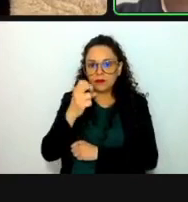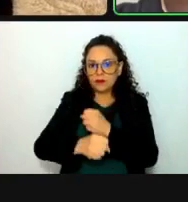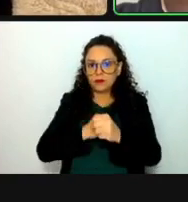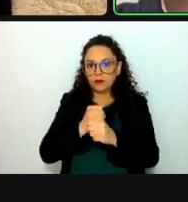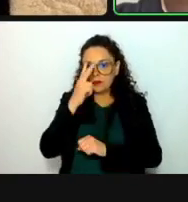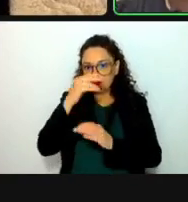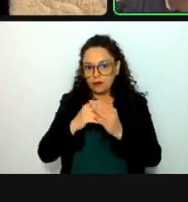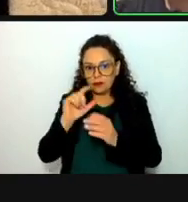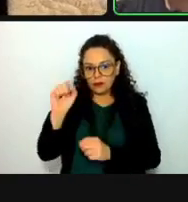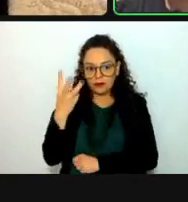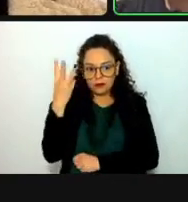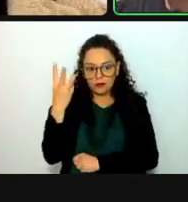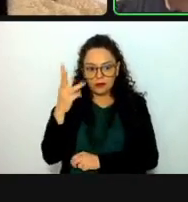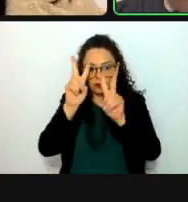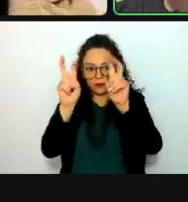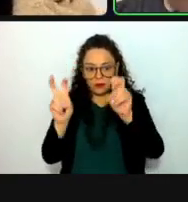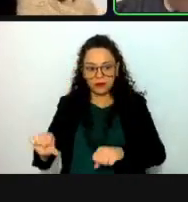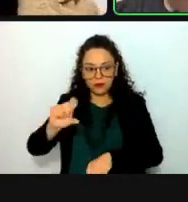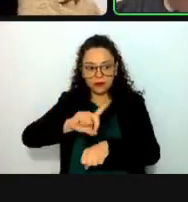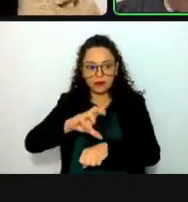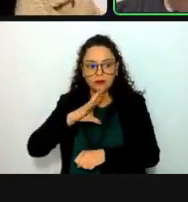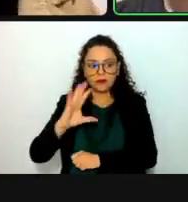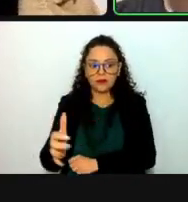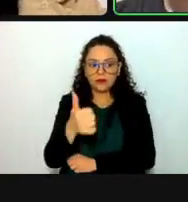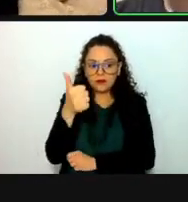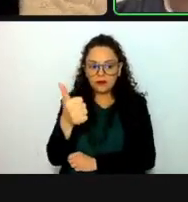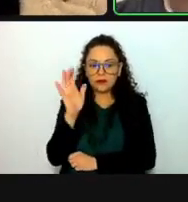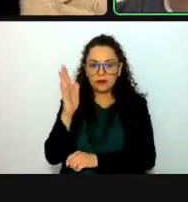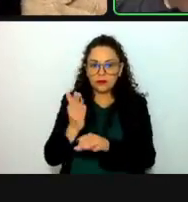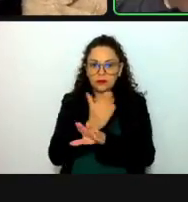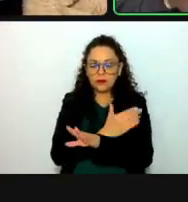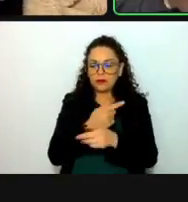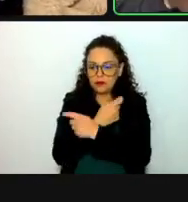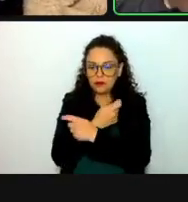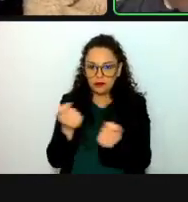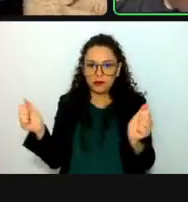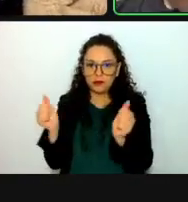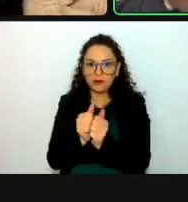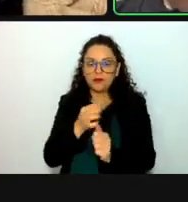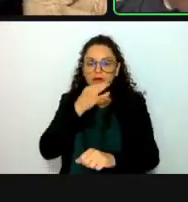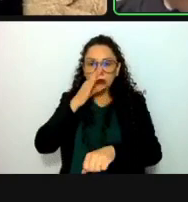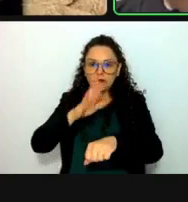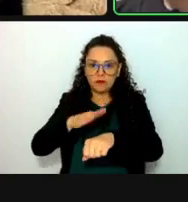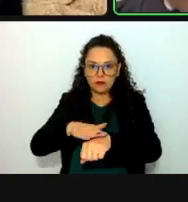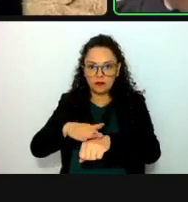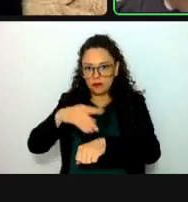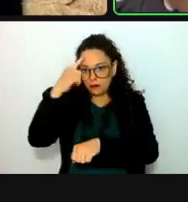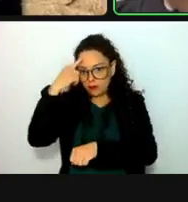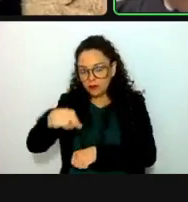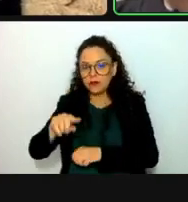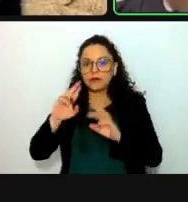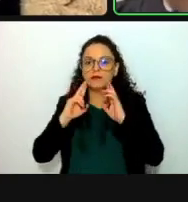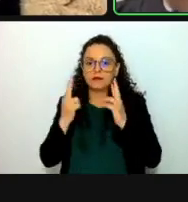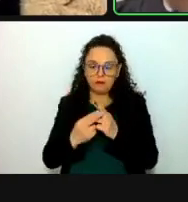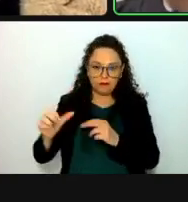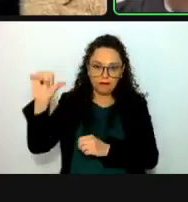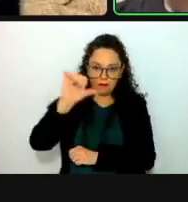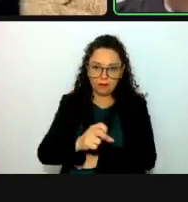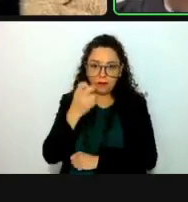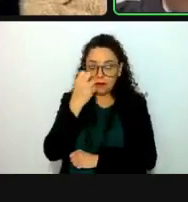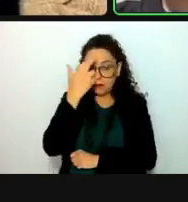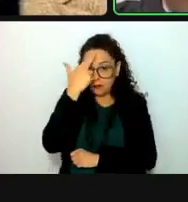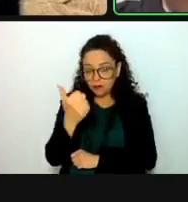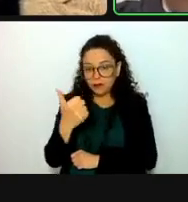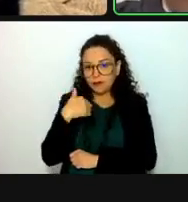día de esta sesión se integra por seis puntos. Este documento fue enviado junto con la convocatoria respectiva. Por tanto, solicito a la diputada secretaria, consulte a las y los